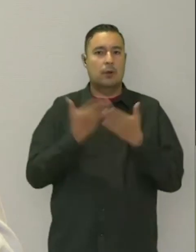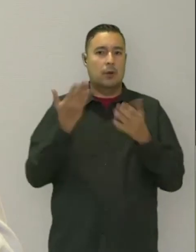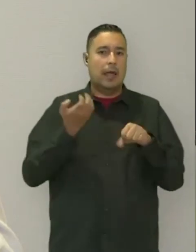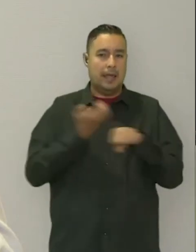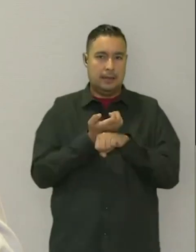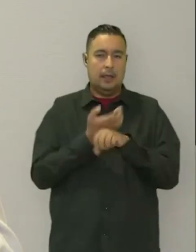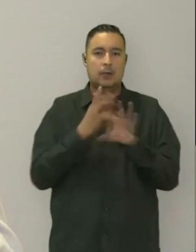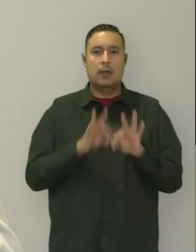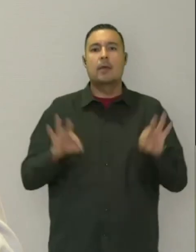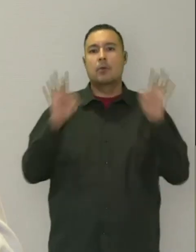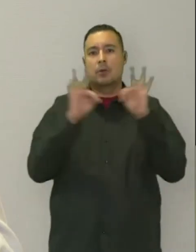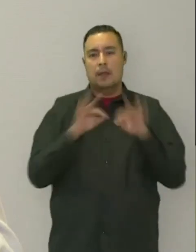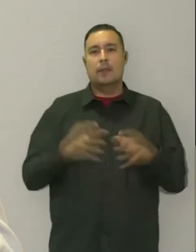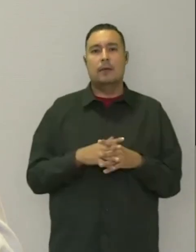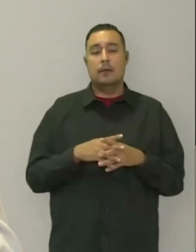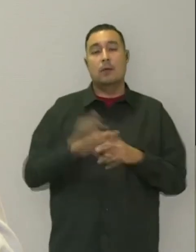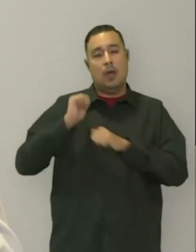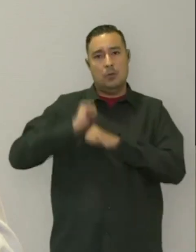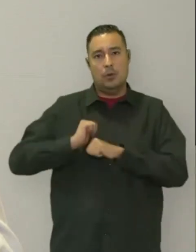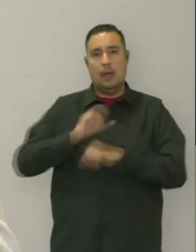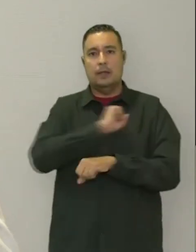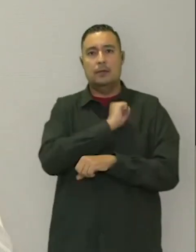como Estado nos toca a estas autoridades de salud.